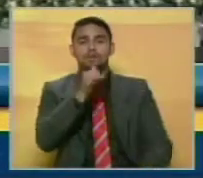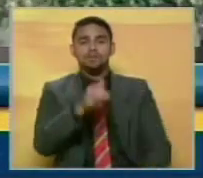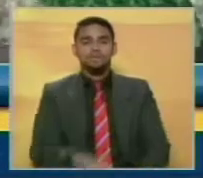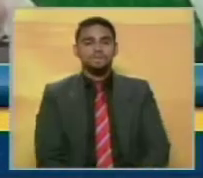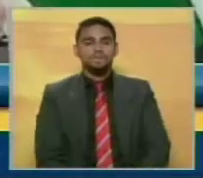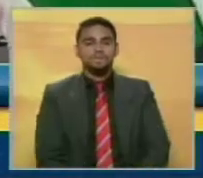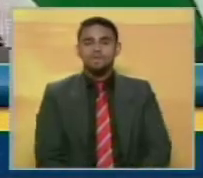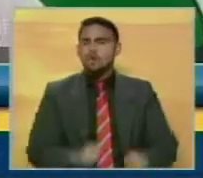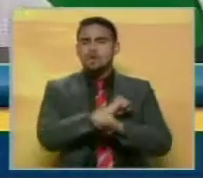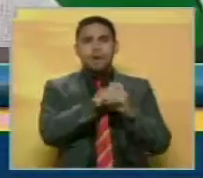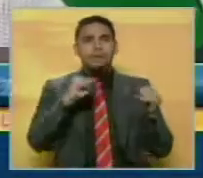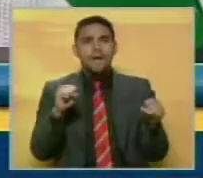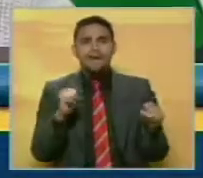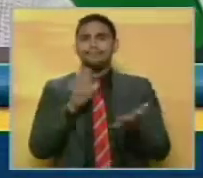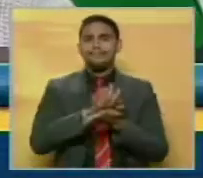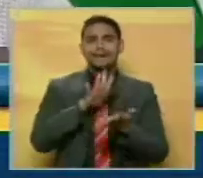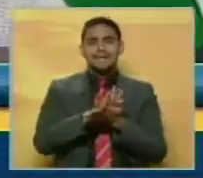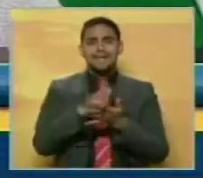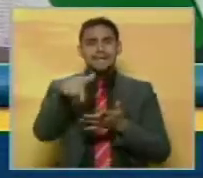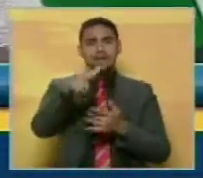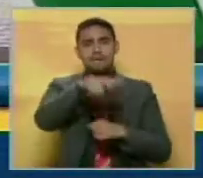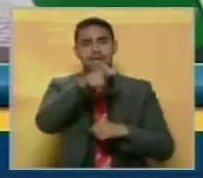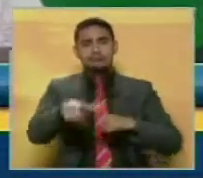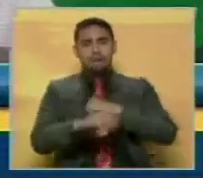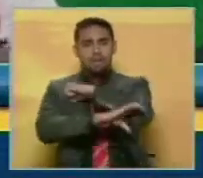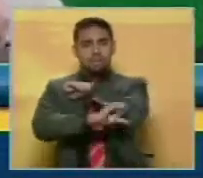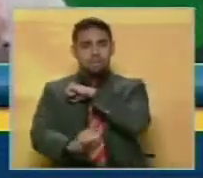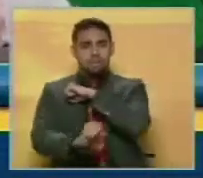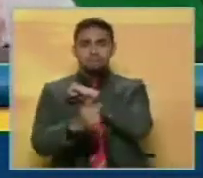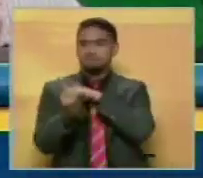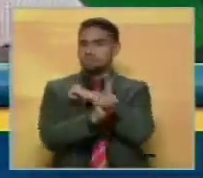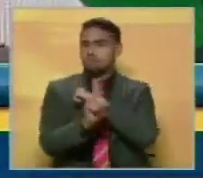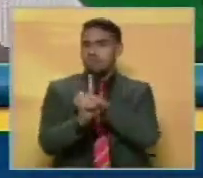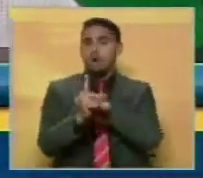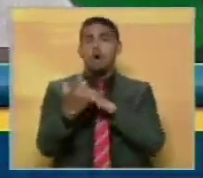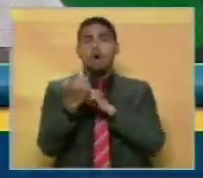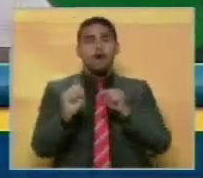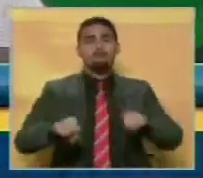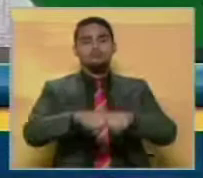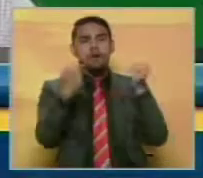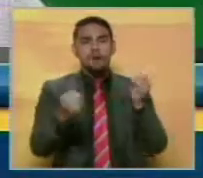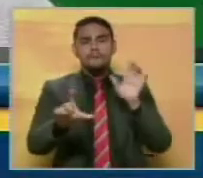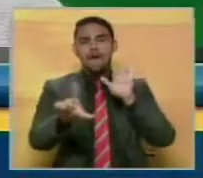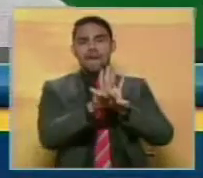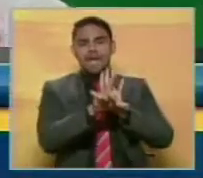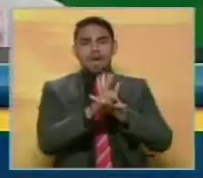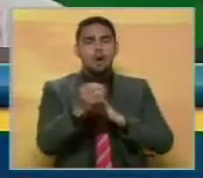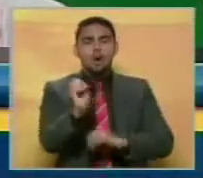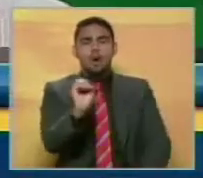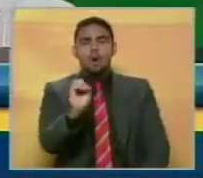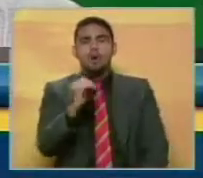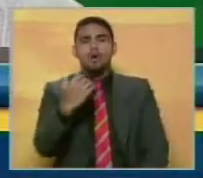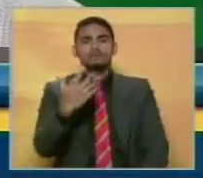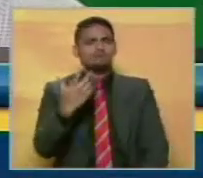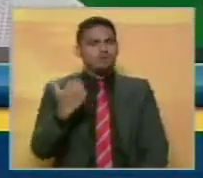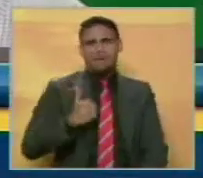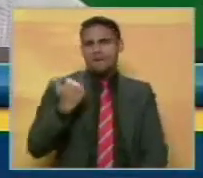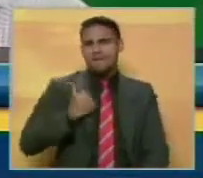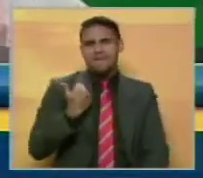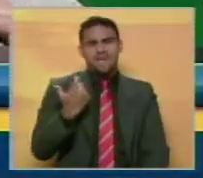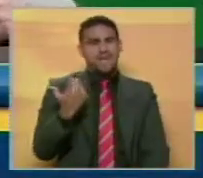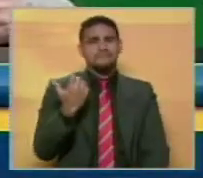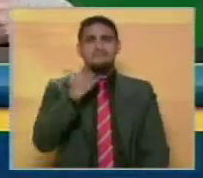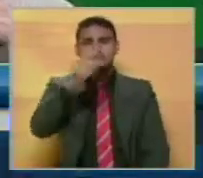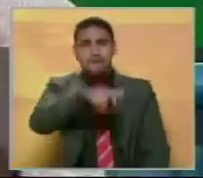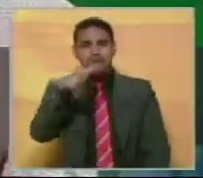cuartel ni a la violencia, ni a los violentos, ni a la infracción, ni a todo lo que pueda agobiar a nuestro